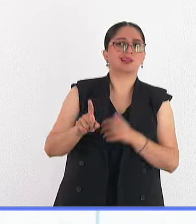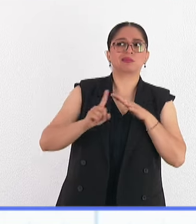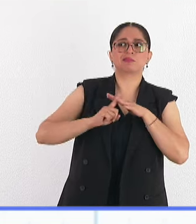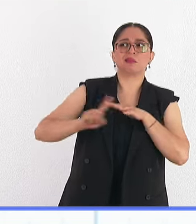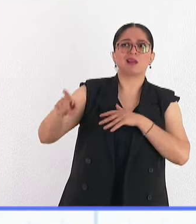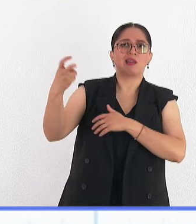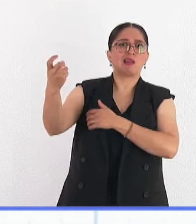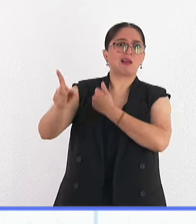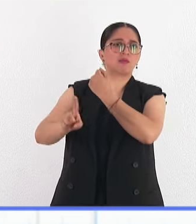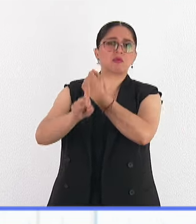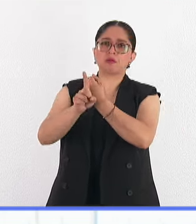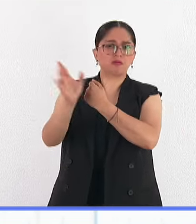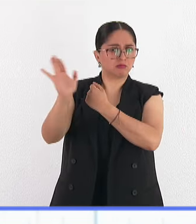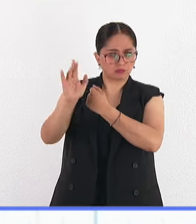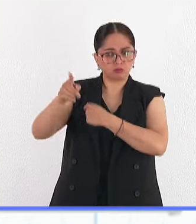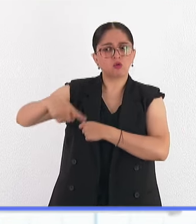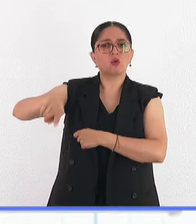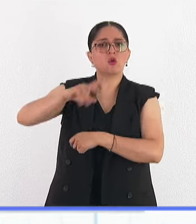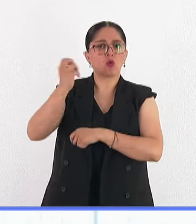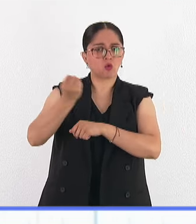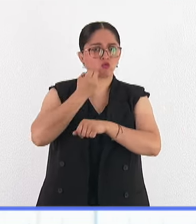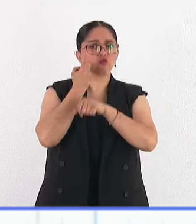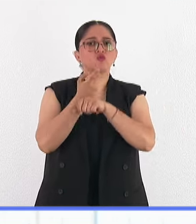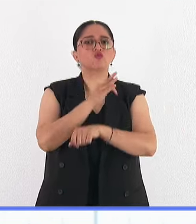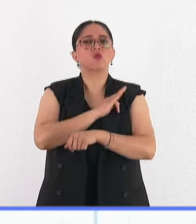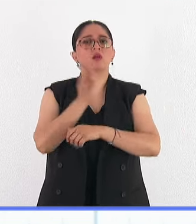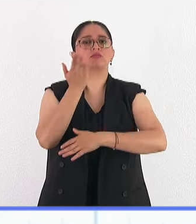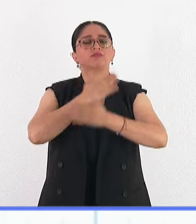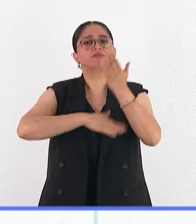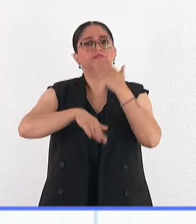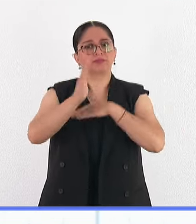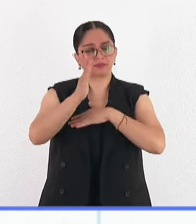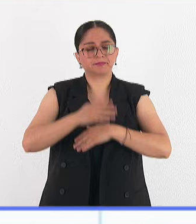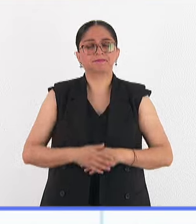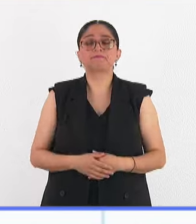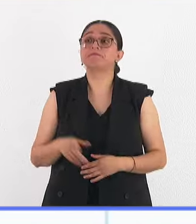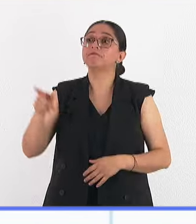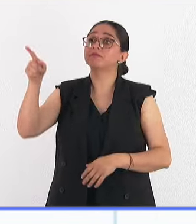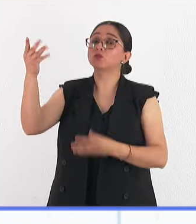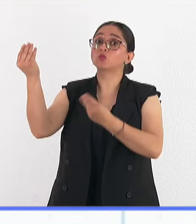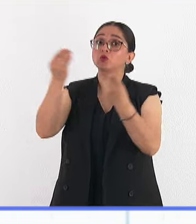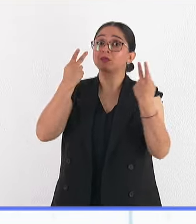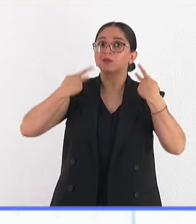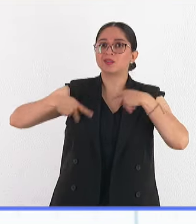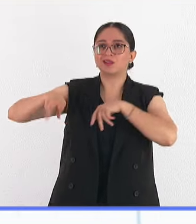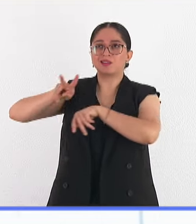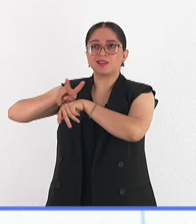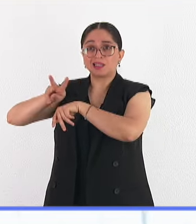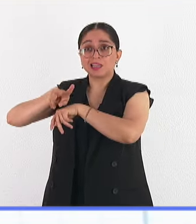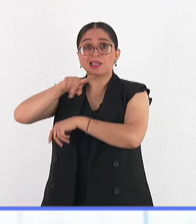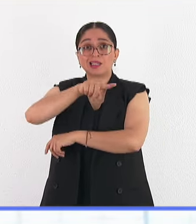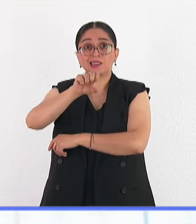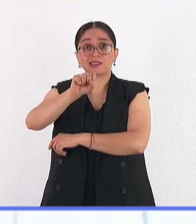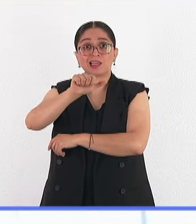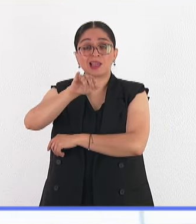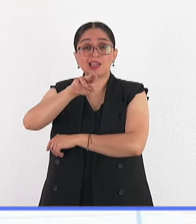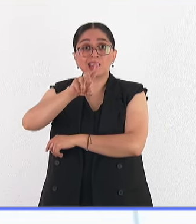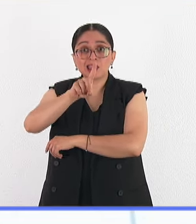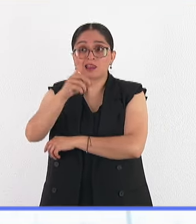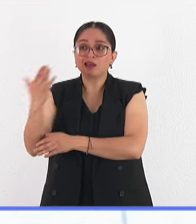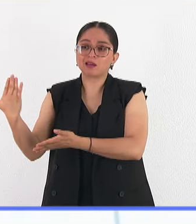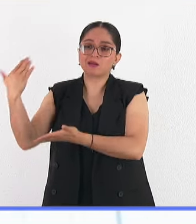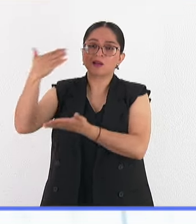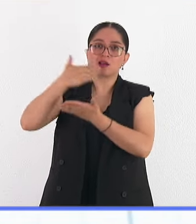verse como una oportunidad de crecimiento. Como muchos venezolanos en años recientes, Zahid ingresó al país como turista.